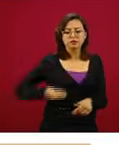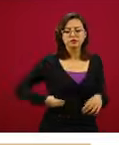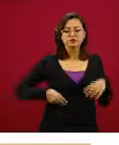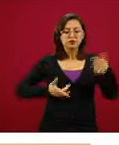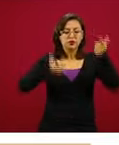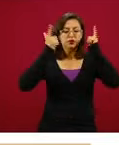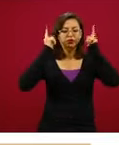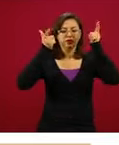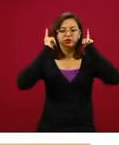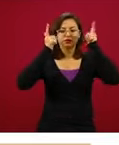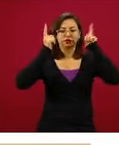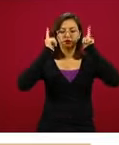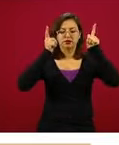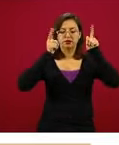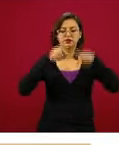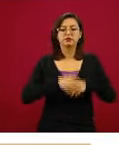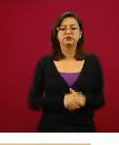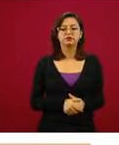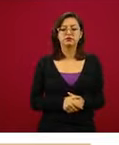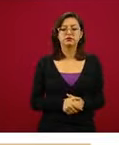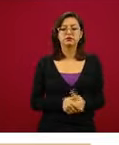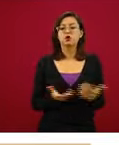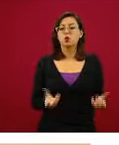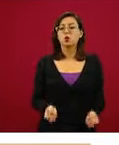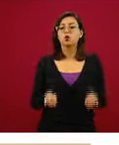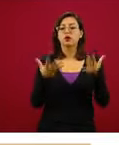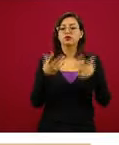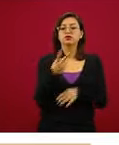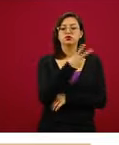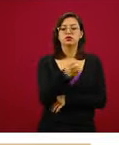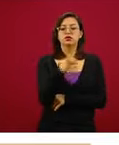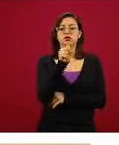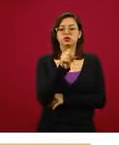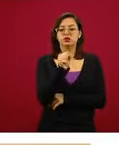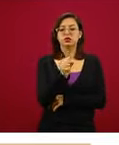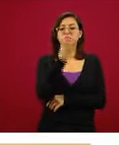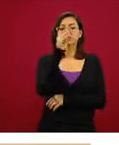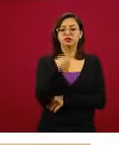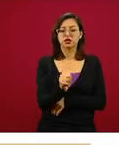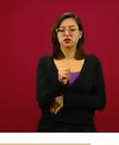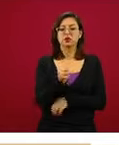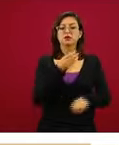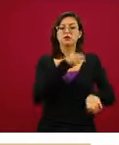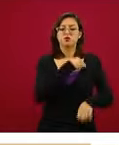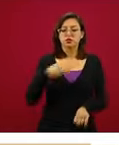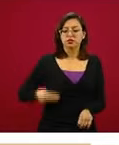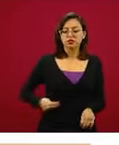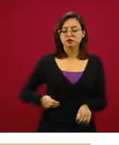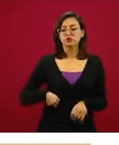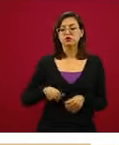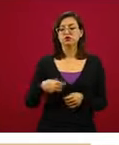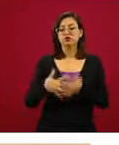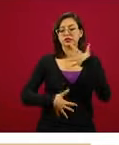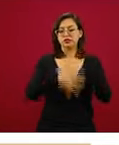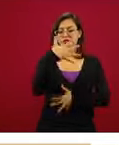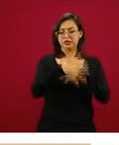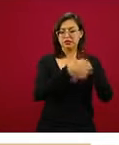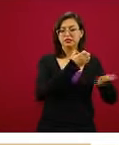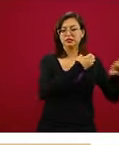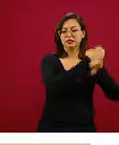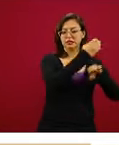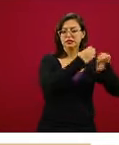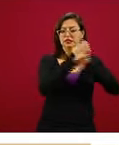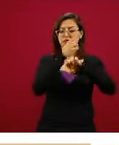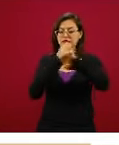La Esperanza, en el corte de hoy son 269 en 15 estados. En los próximos